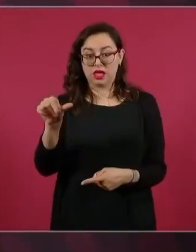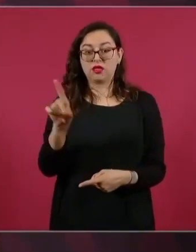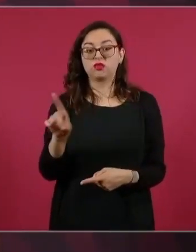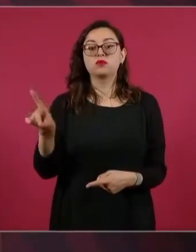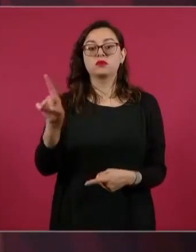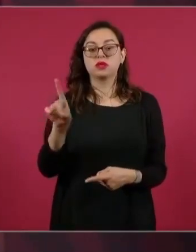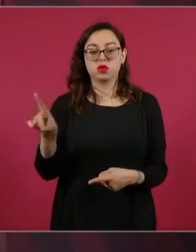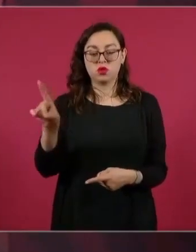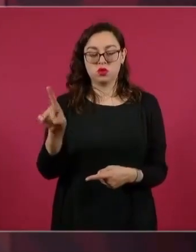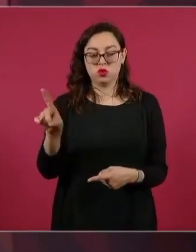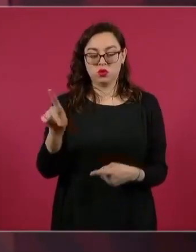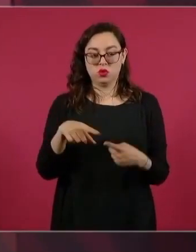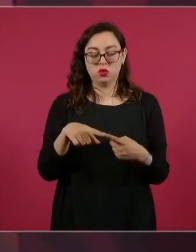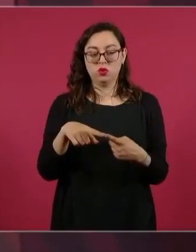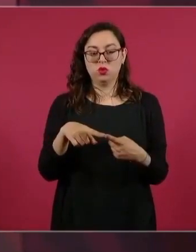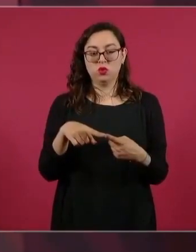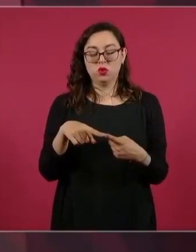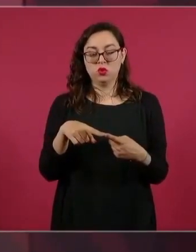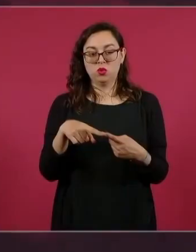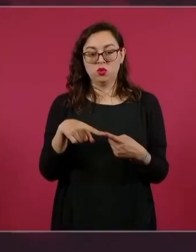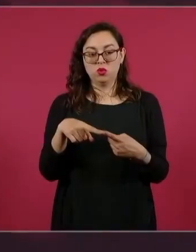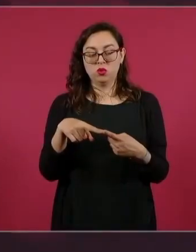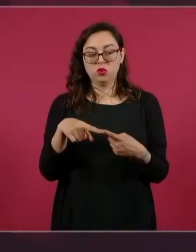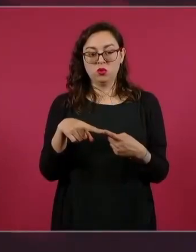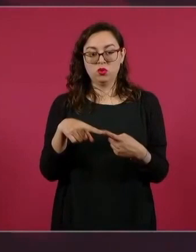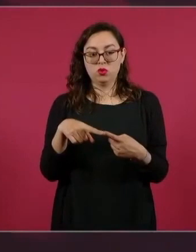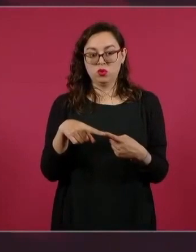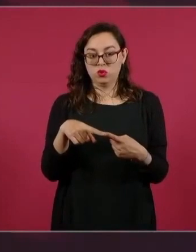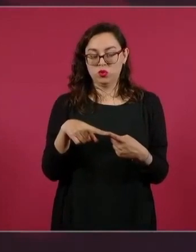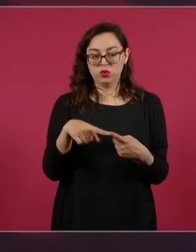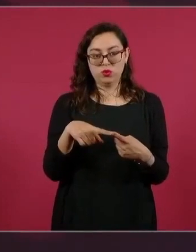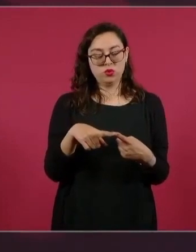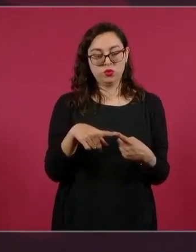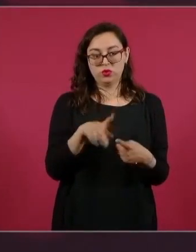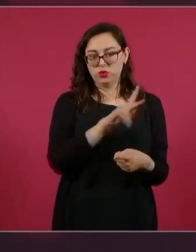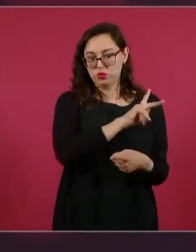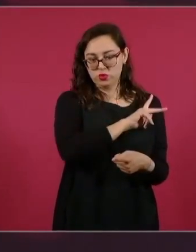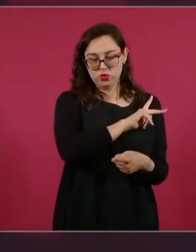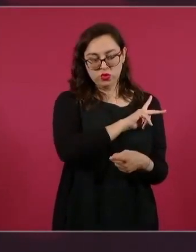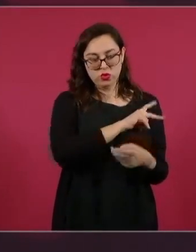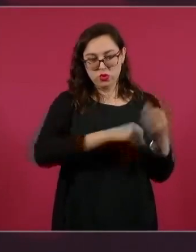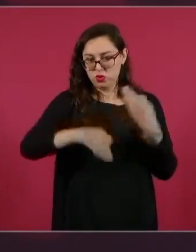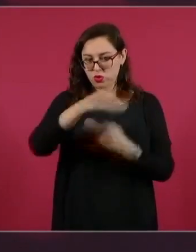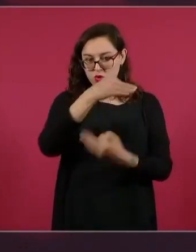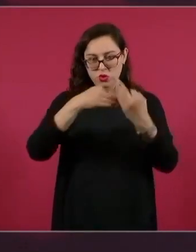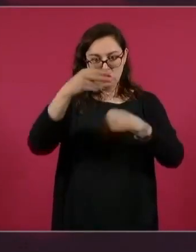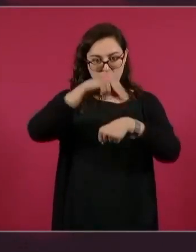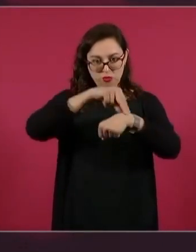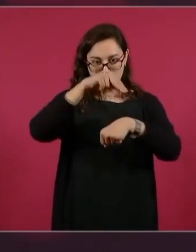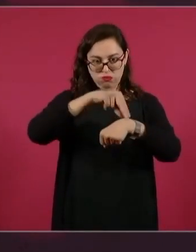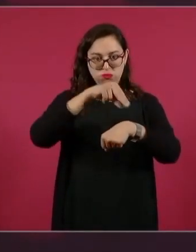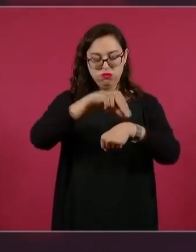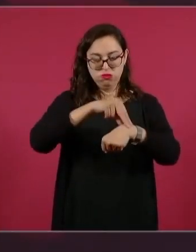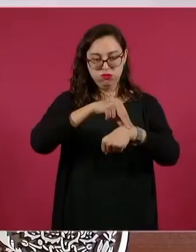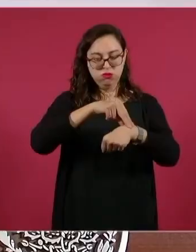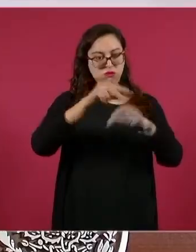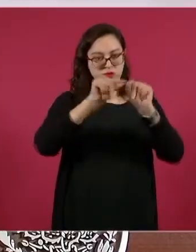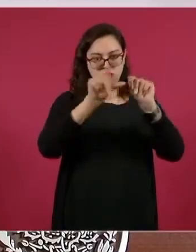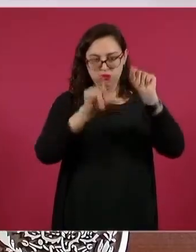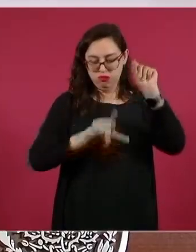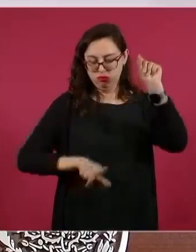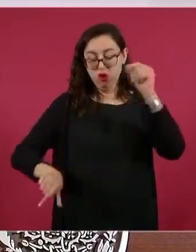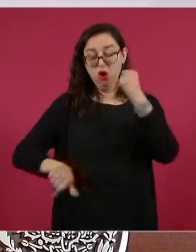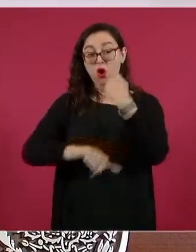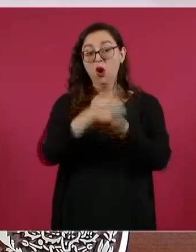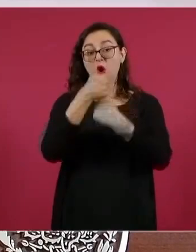todos los médicos en todas las